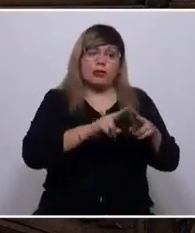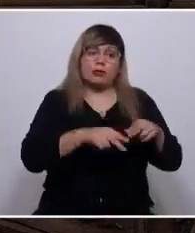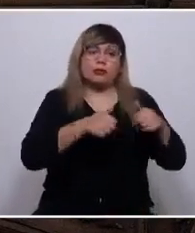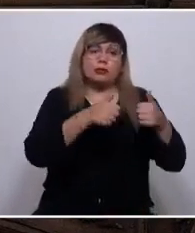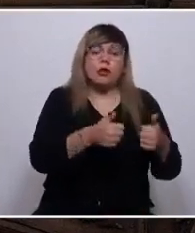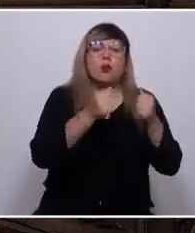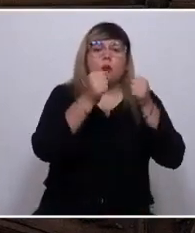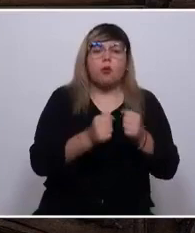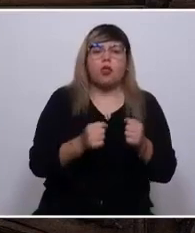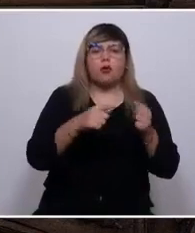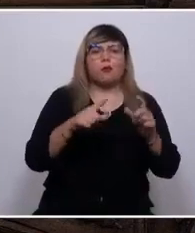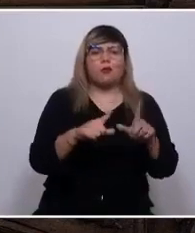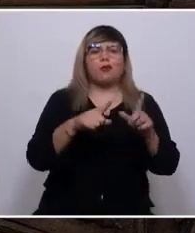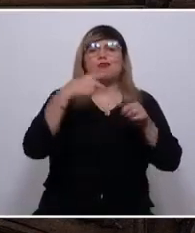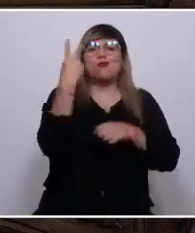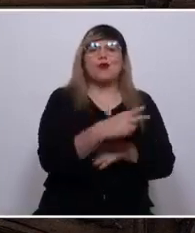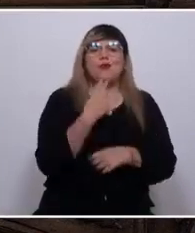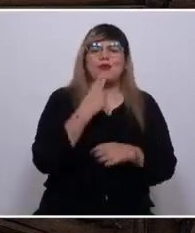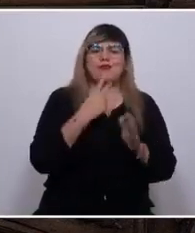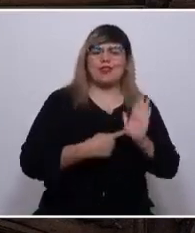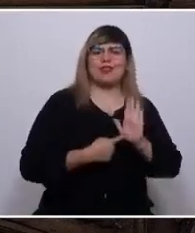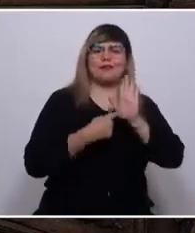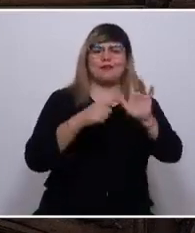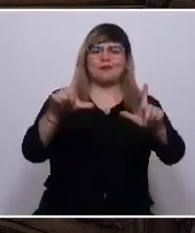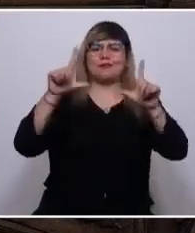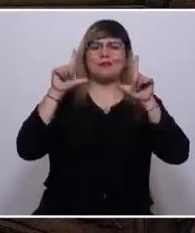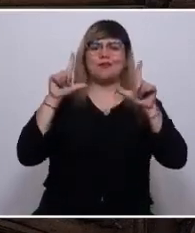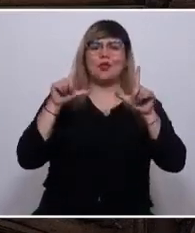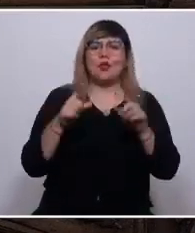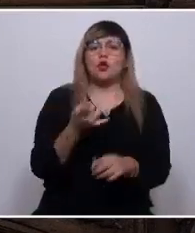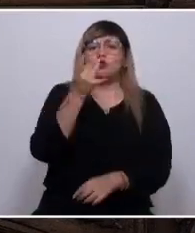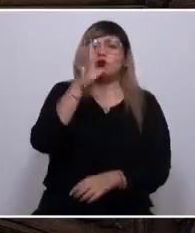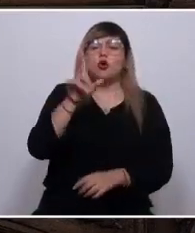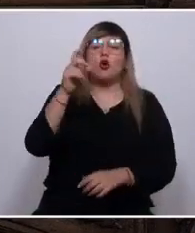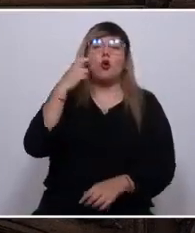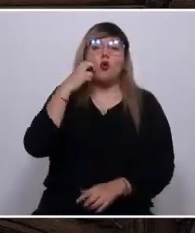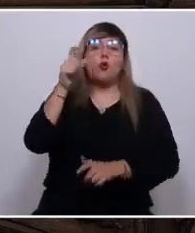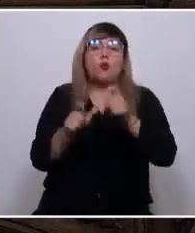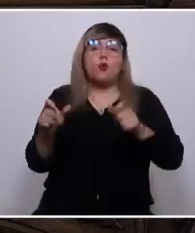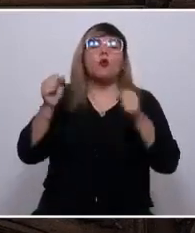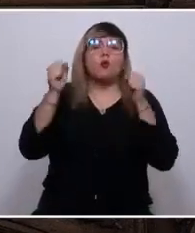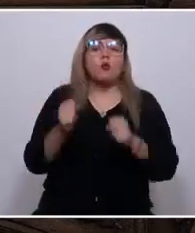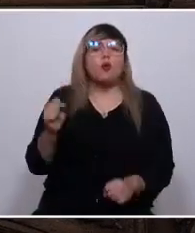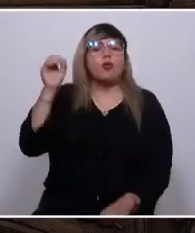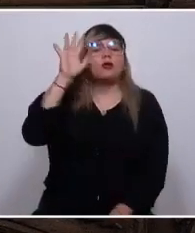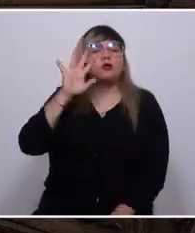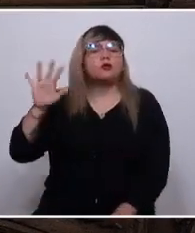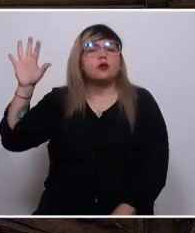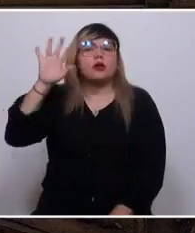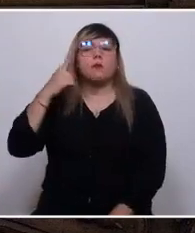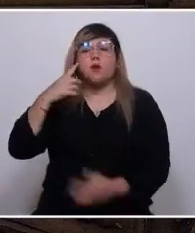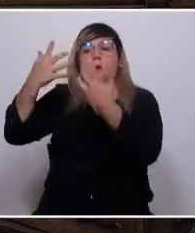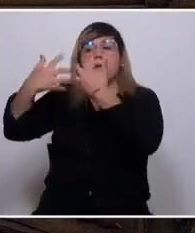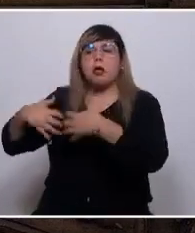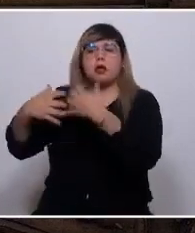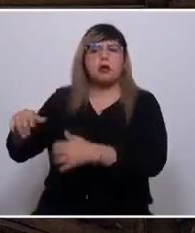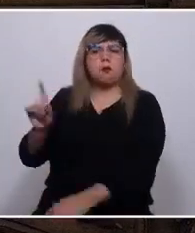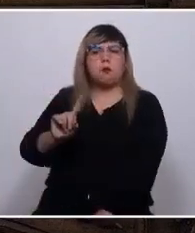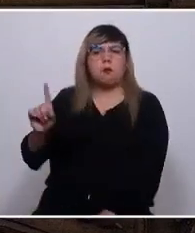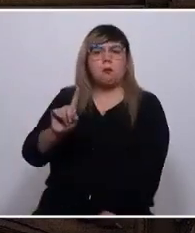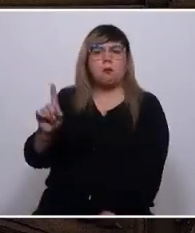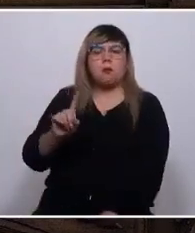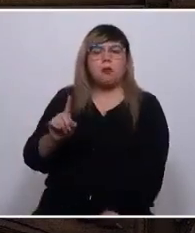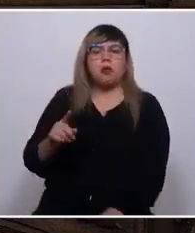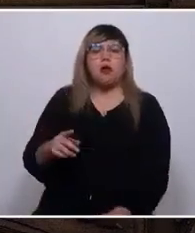podemos volvernos protagonistas de nuestras propias vidas. Solo los seres vivos pueden soñar, no así las máquinas. Según el